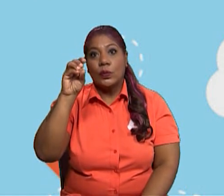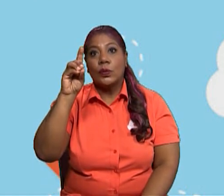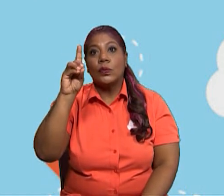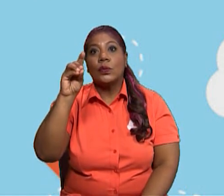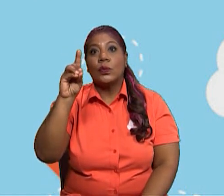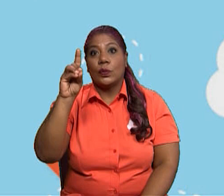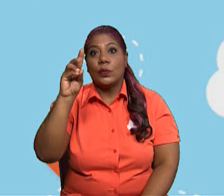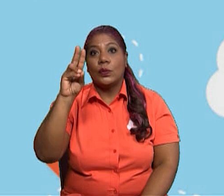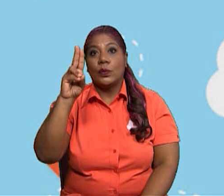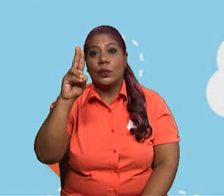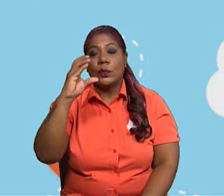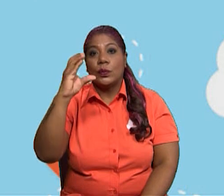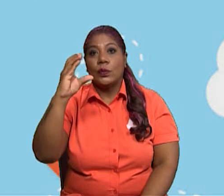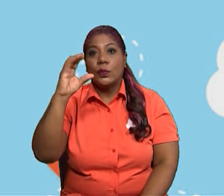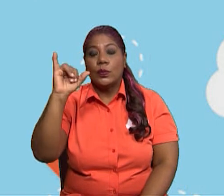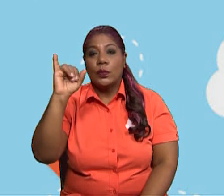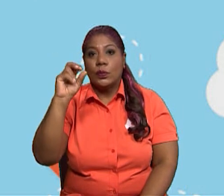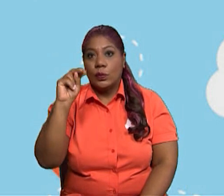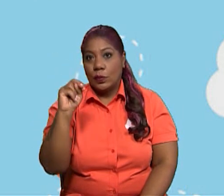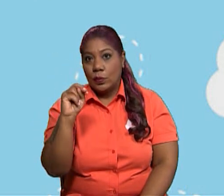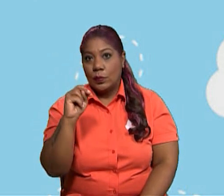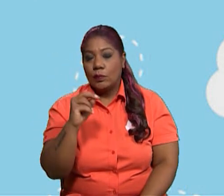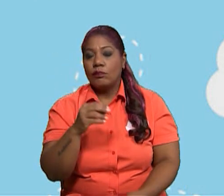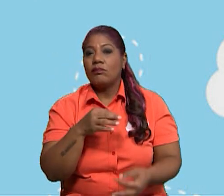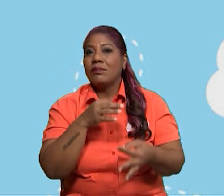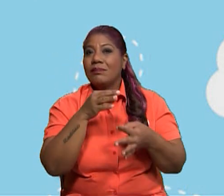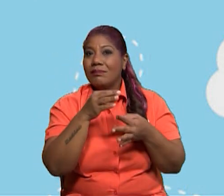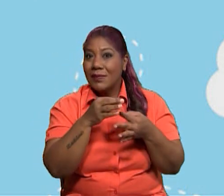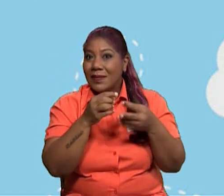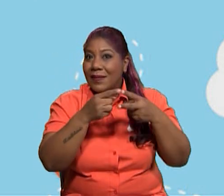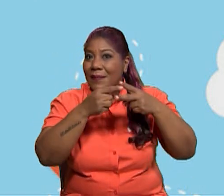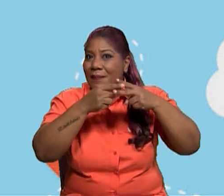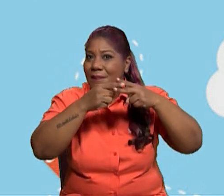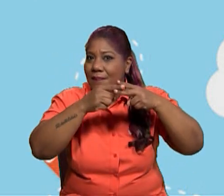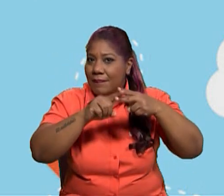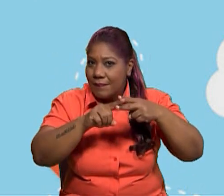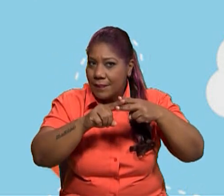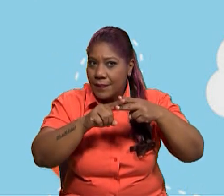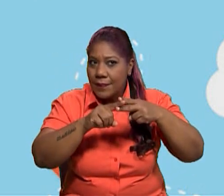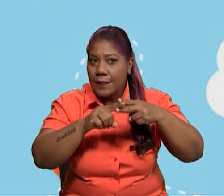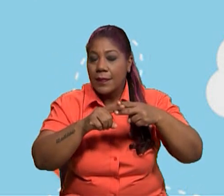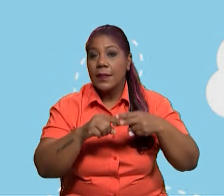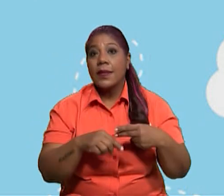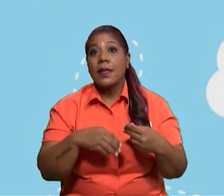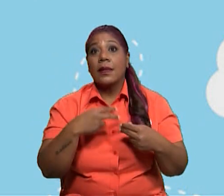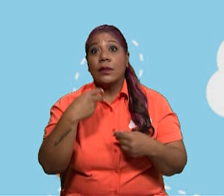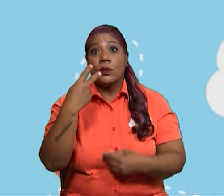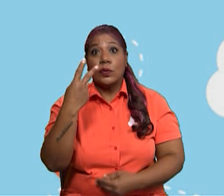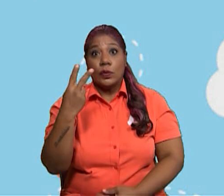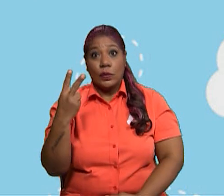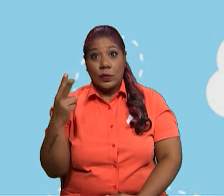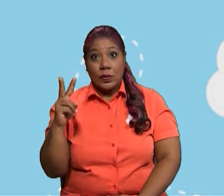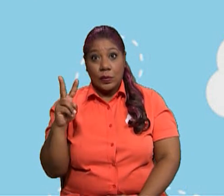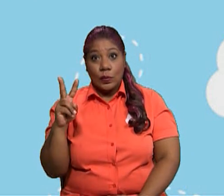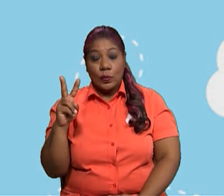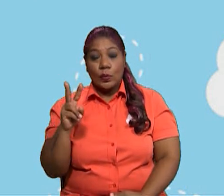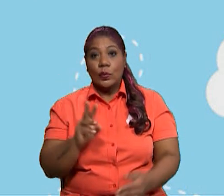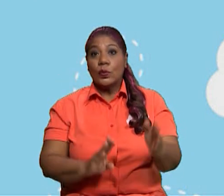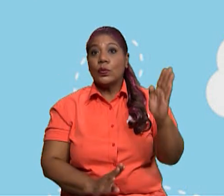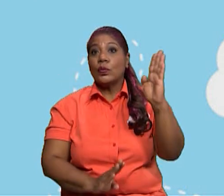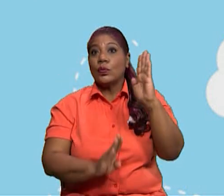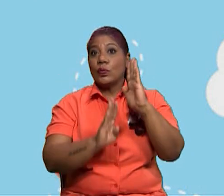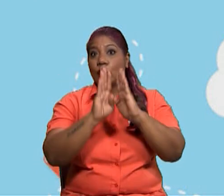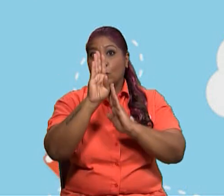da a conocer el tema. Luego, pasamos al desarrollo. Es la parte donde se explica y se aclara